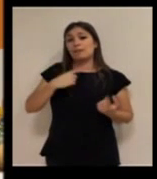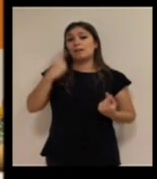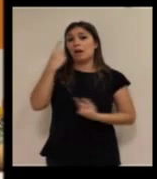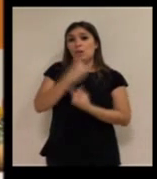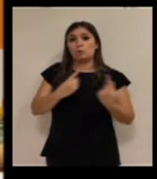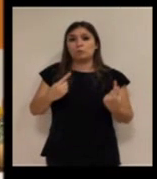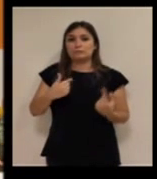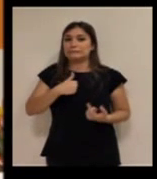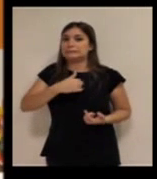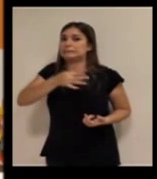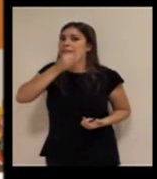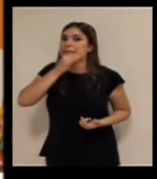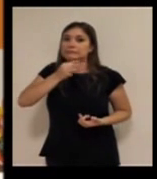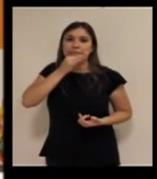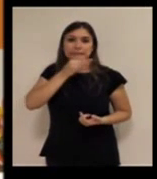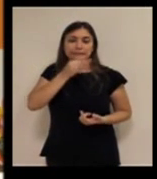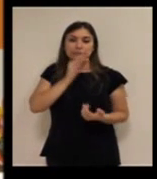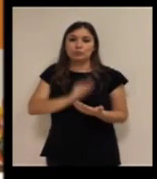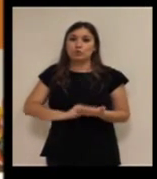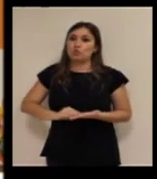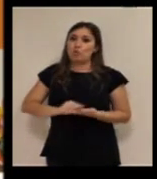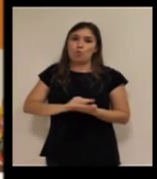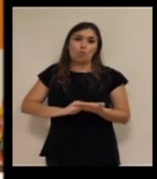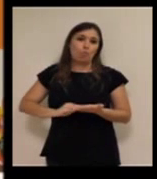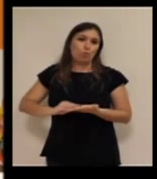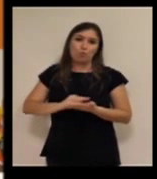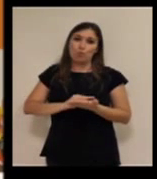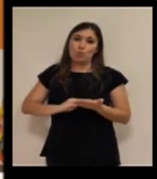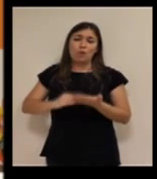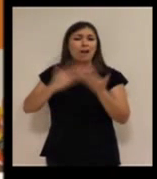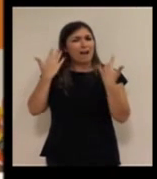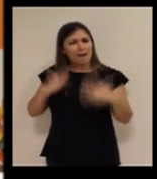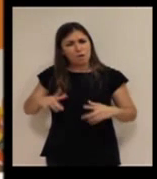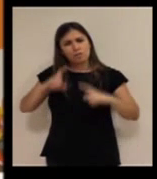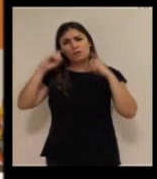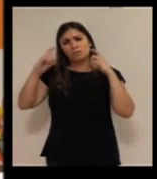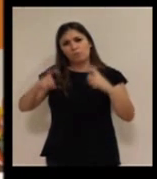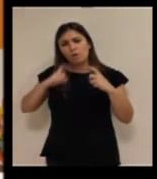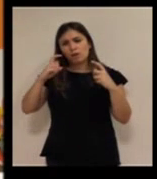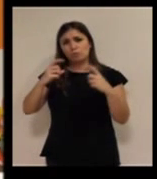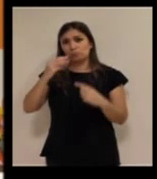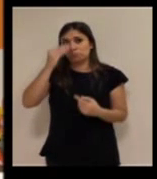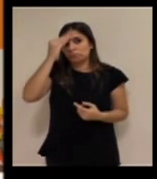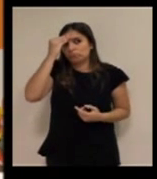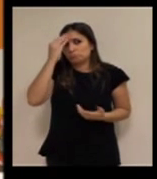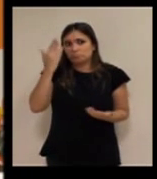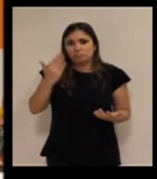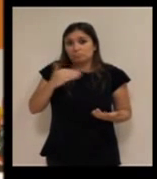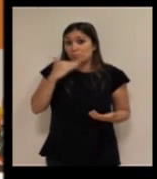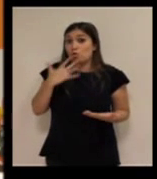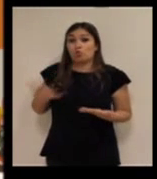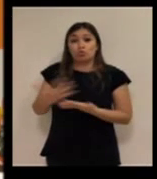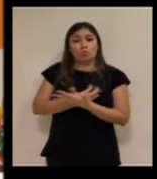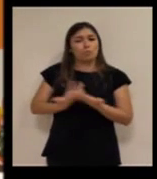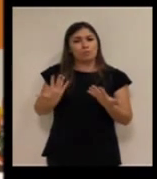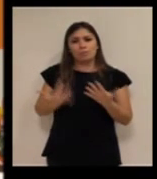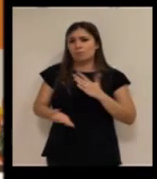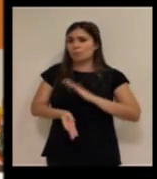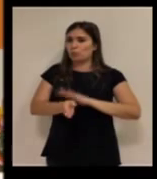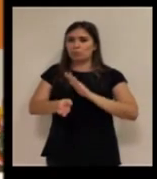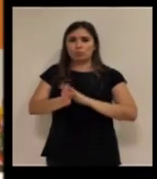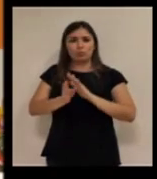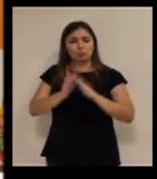todavía no tenemos una solución, por mucho que ha habido esfuerzo, yo creo que por parte de todos, pero hay que seguir